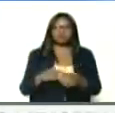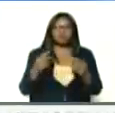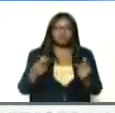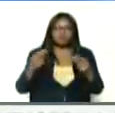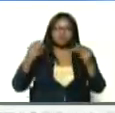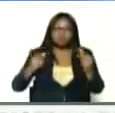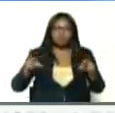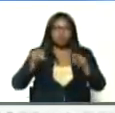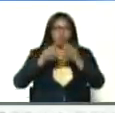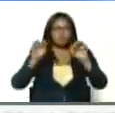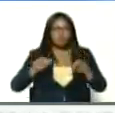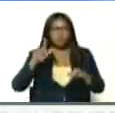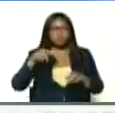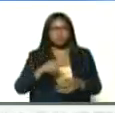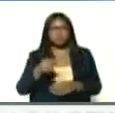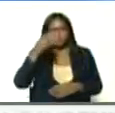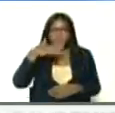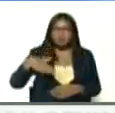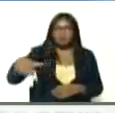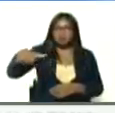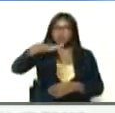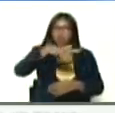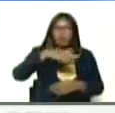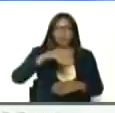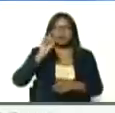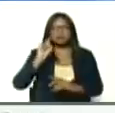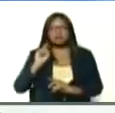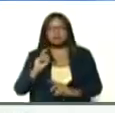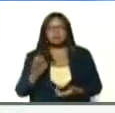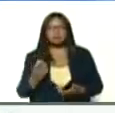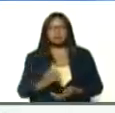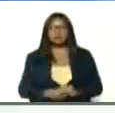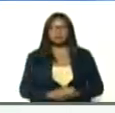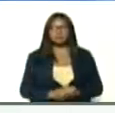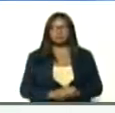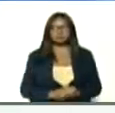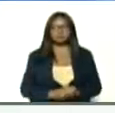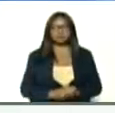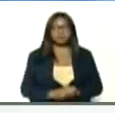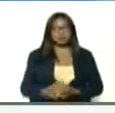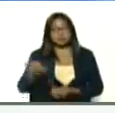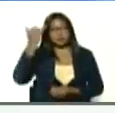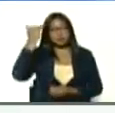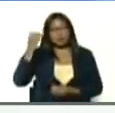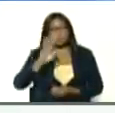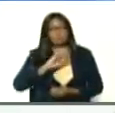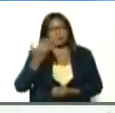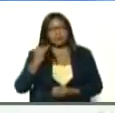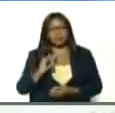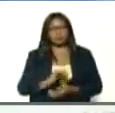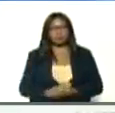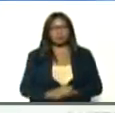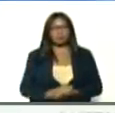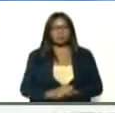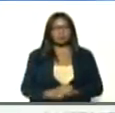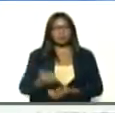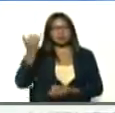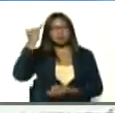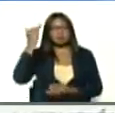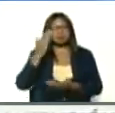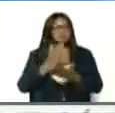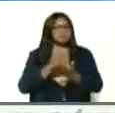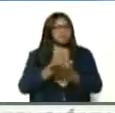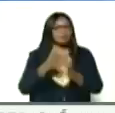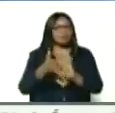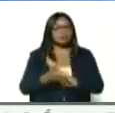que el pueblo amerita, necesita, esa es la idea, la idea siempre es,